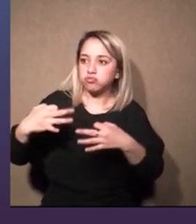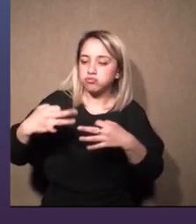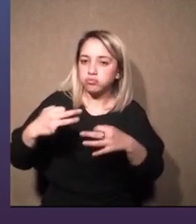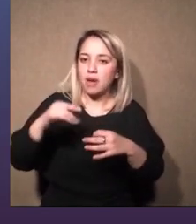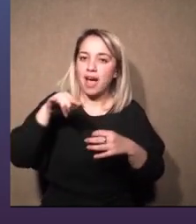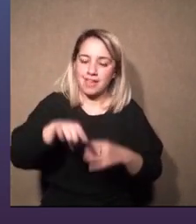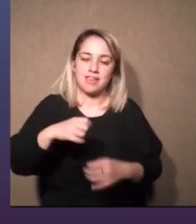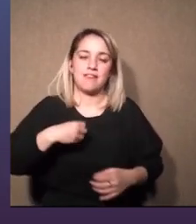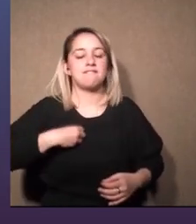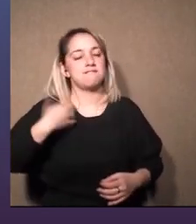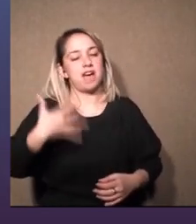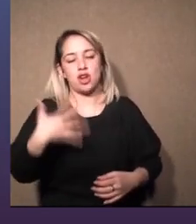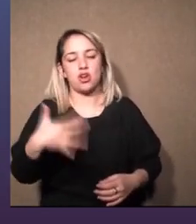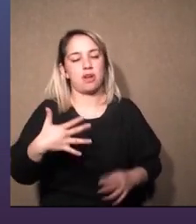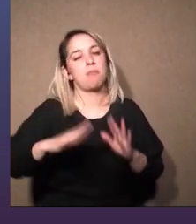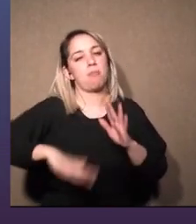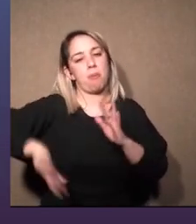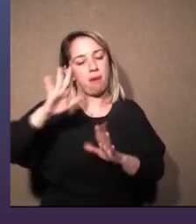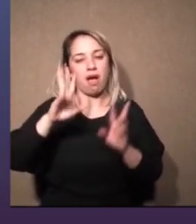absolutamente